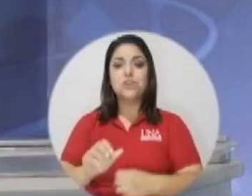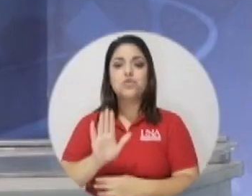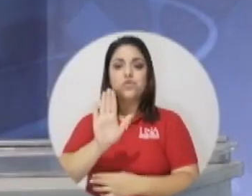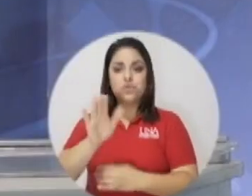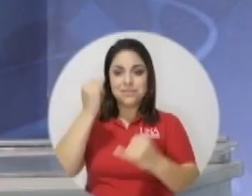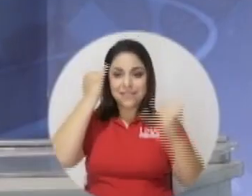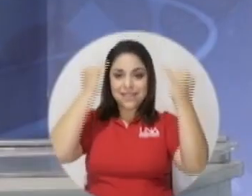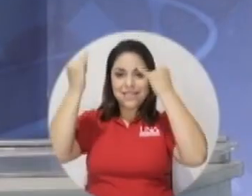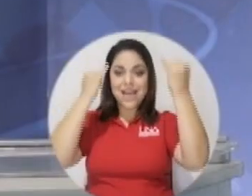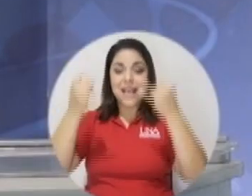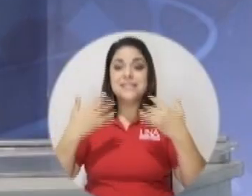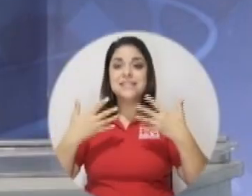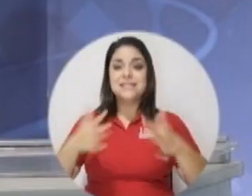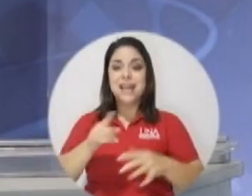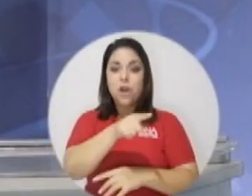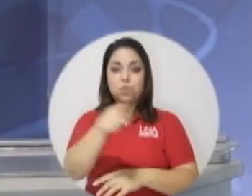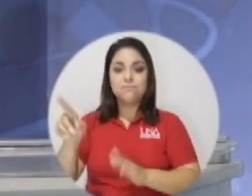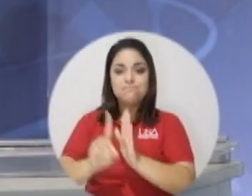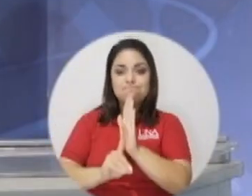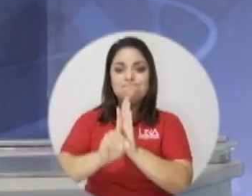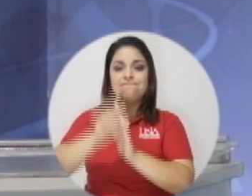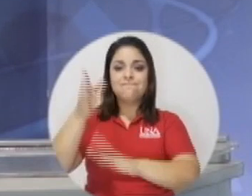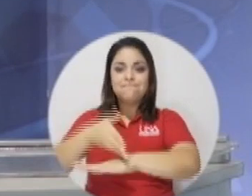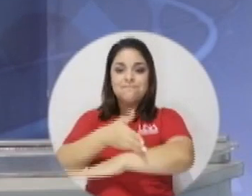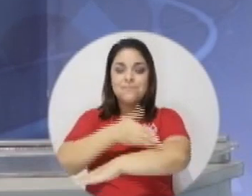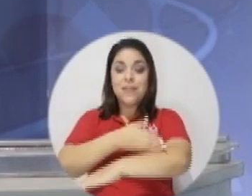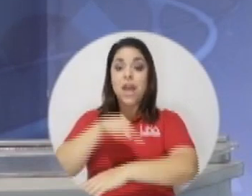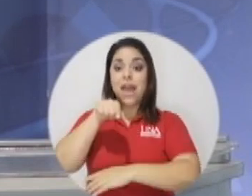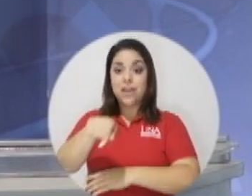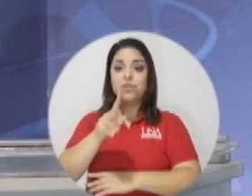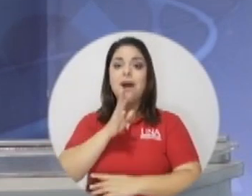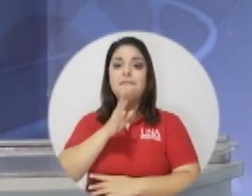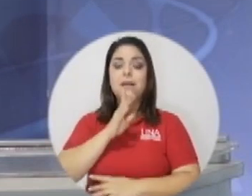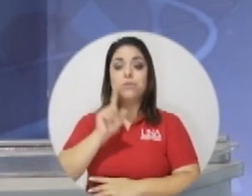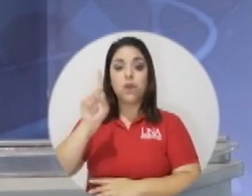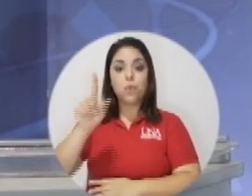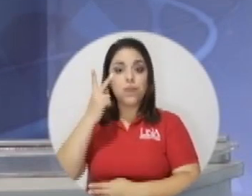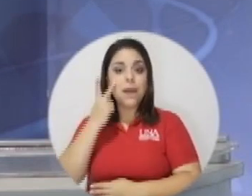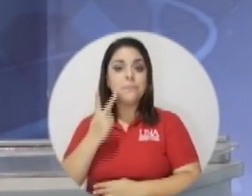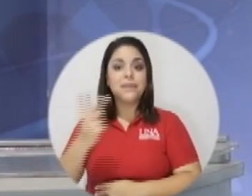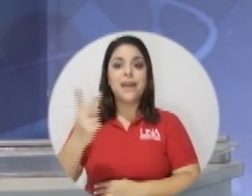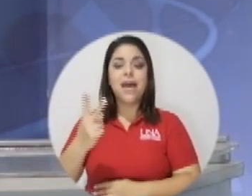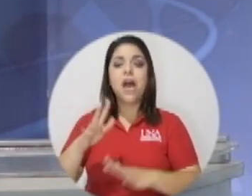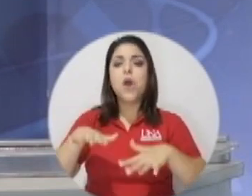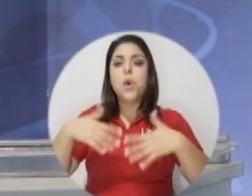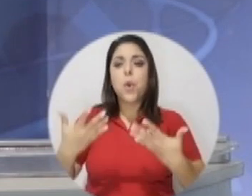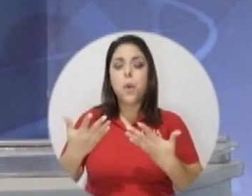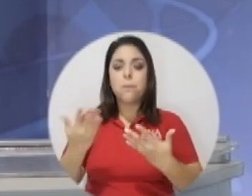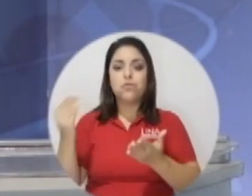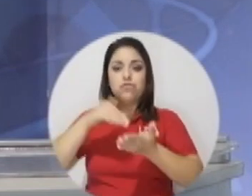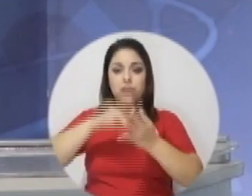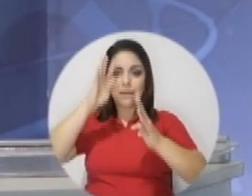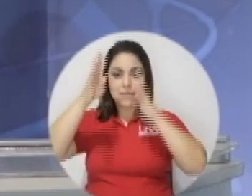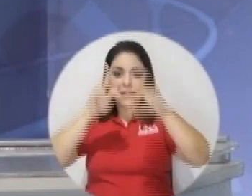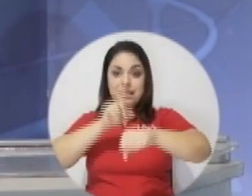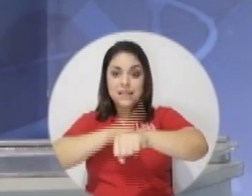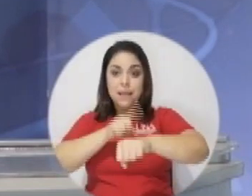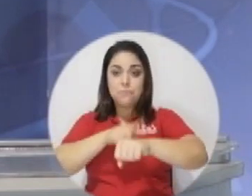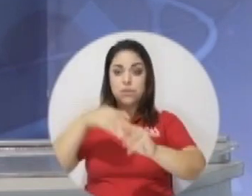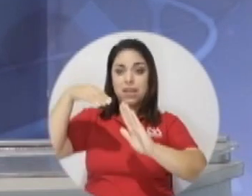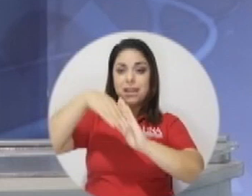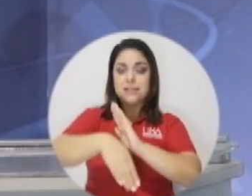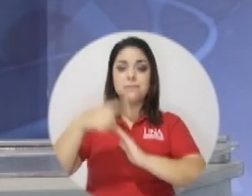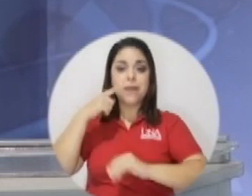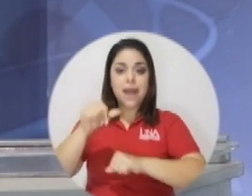iniciativas que ya usted venía desarrollando. De eso vamos a hablar en una mirada. Cómo reinventarse en tiempos de crisis para